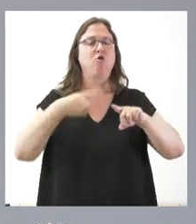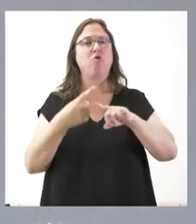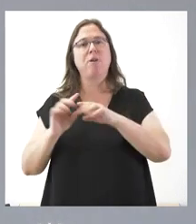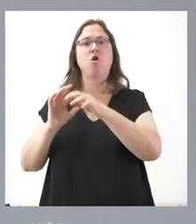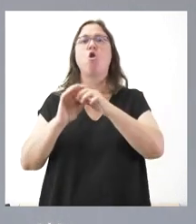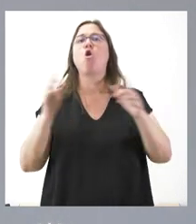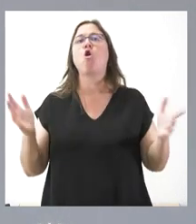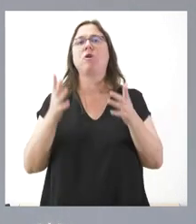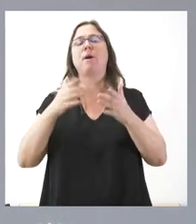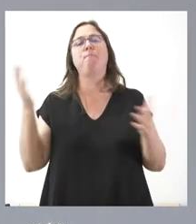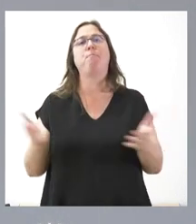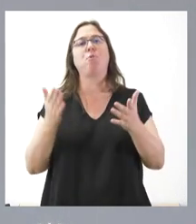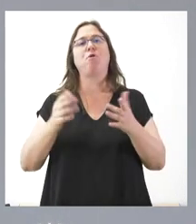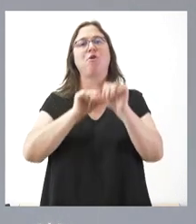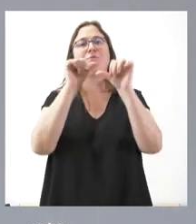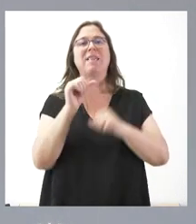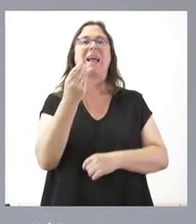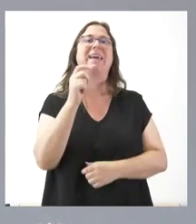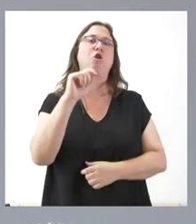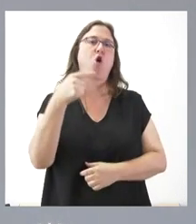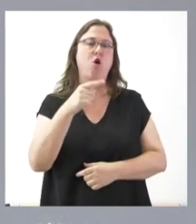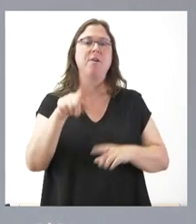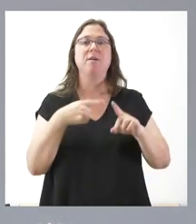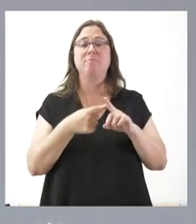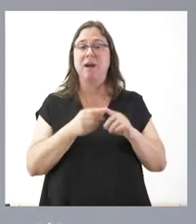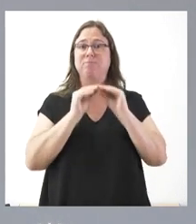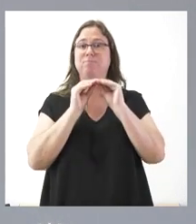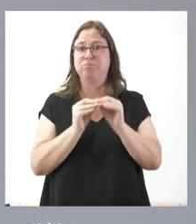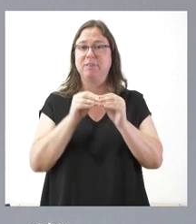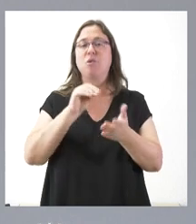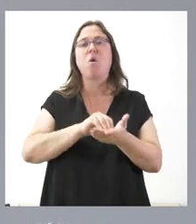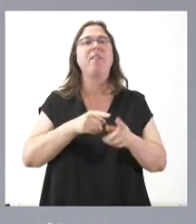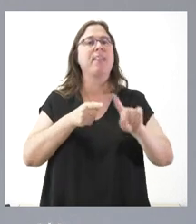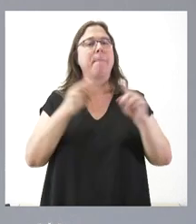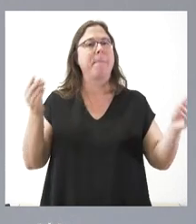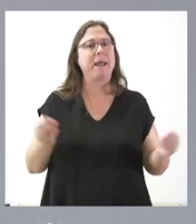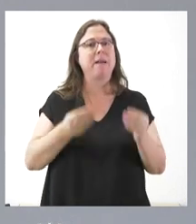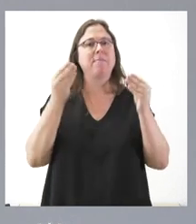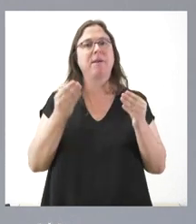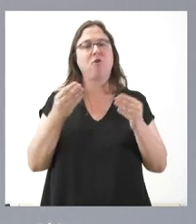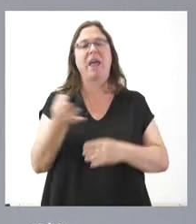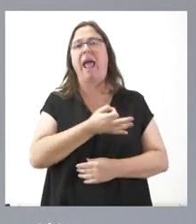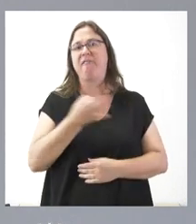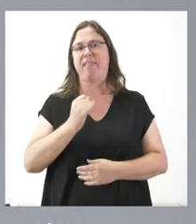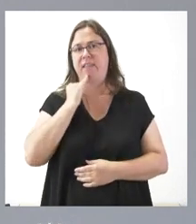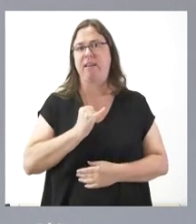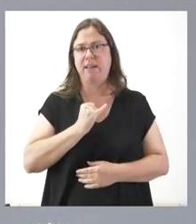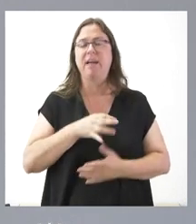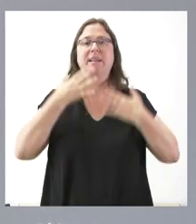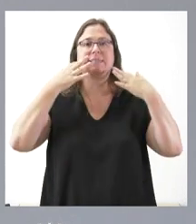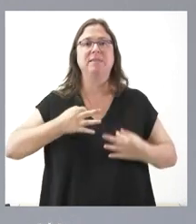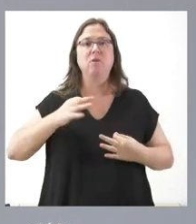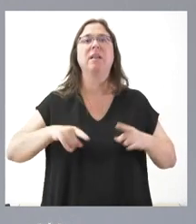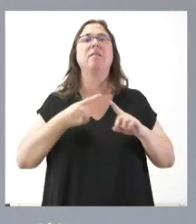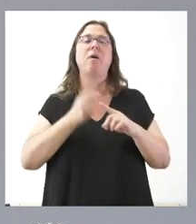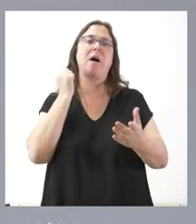promoción del modelo de CILOG, así como en instalaciones que contribuyen a la mejora de la eficiencia energética, la seguridad y